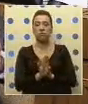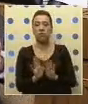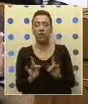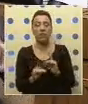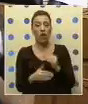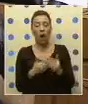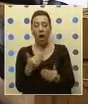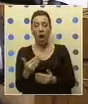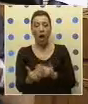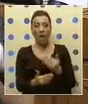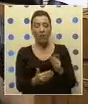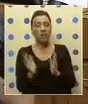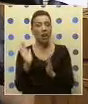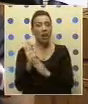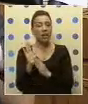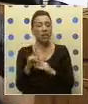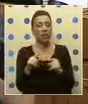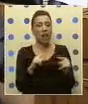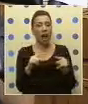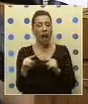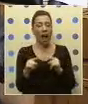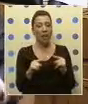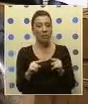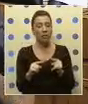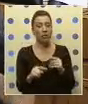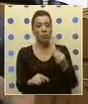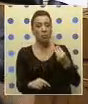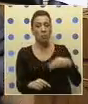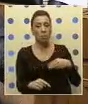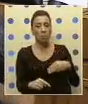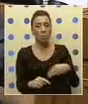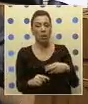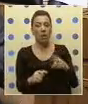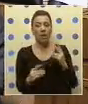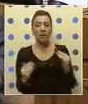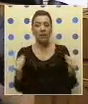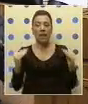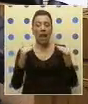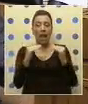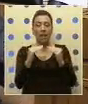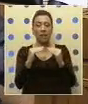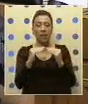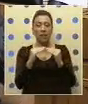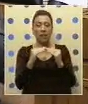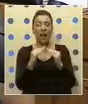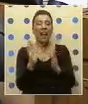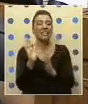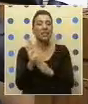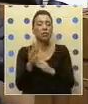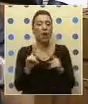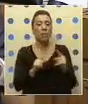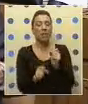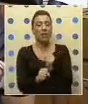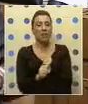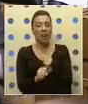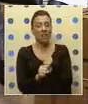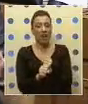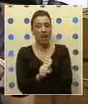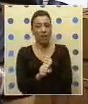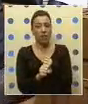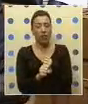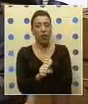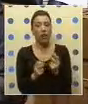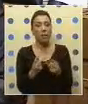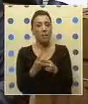Si no avanzamos a un estatuto administrativo del sector municipal que se asimile desde el punto de vista de los derechos al estatuto administrativo de los trabajadores en general del